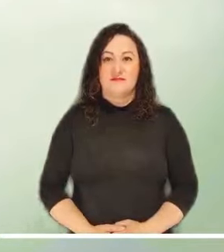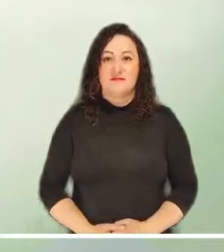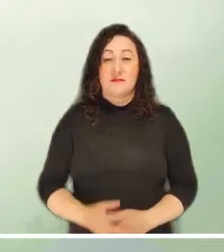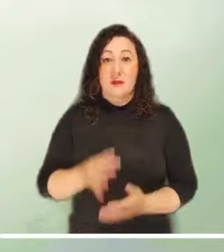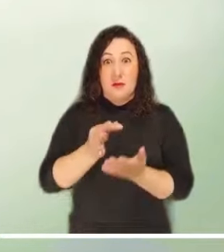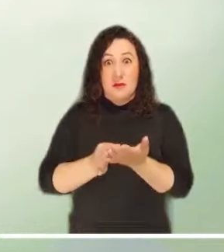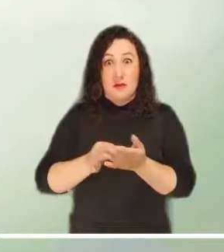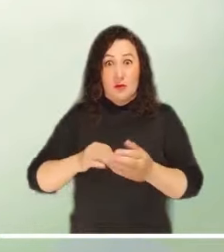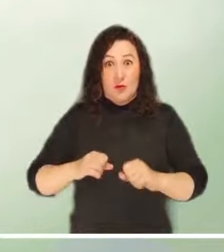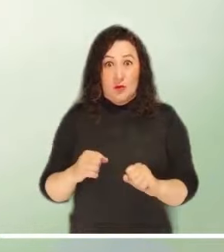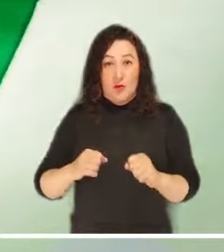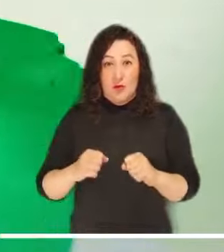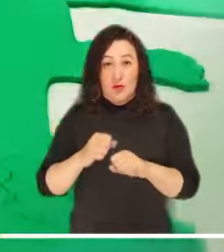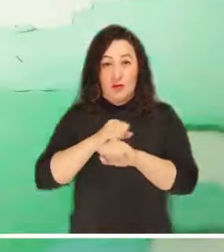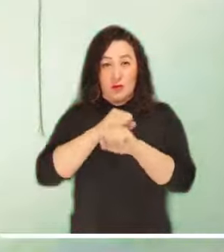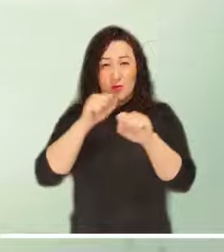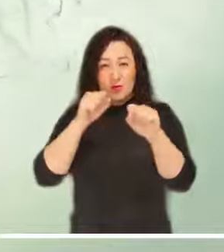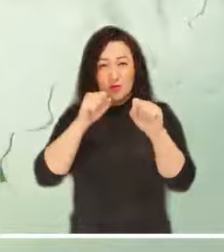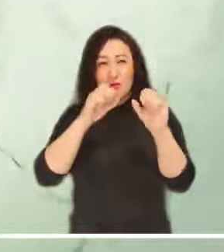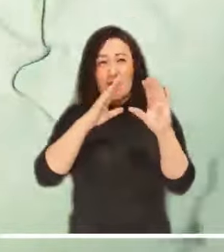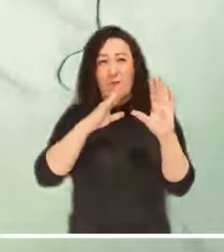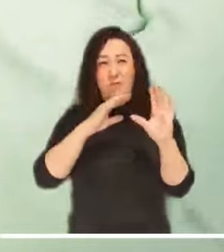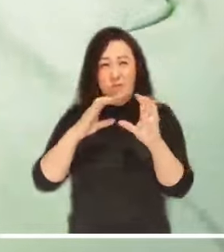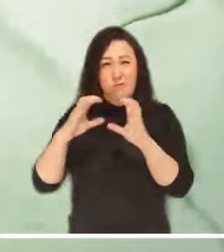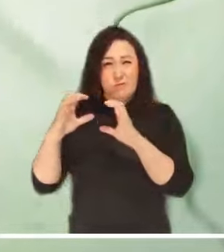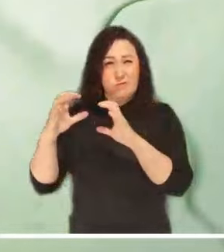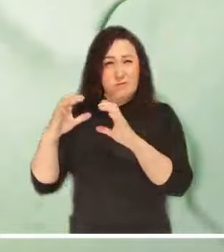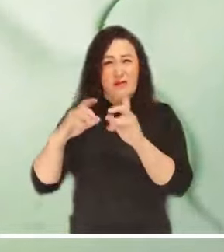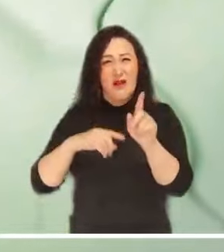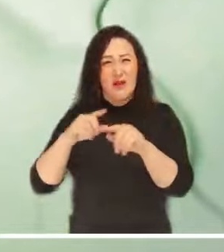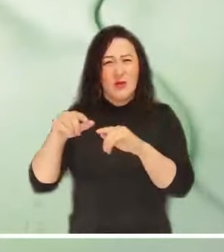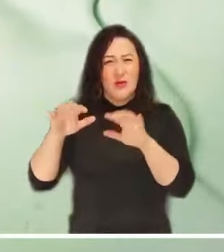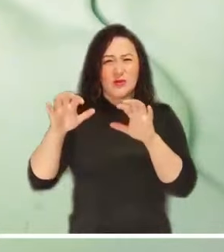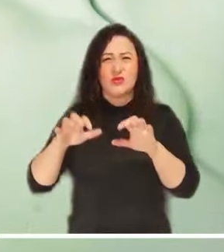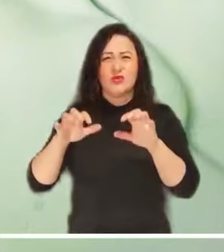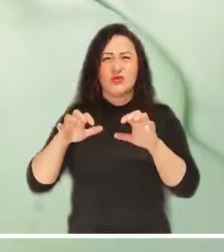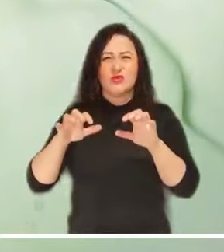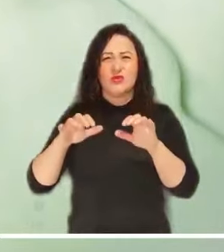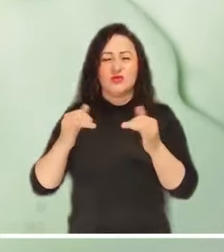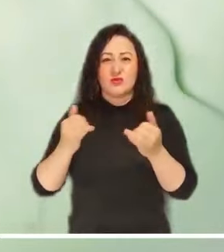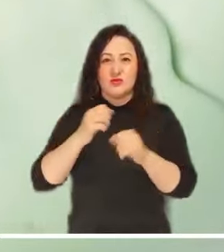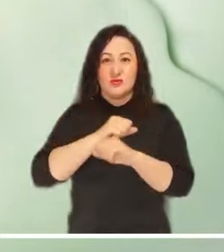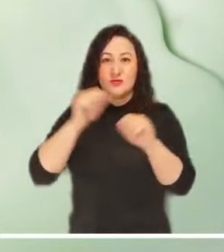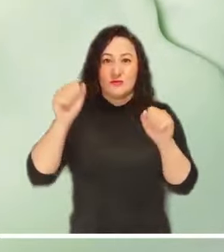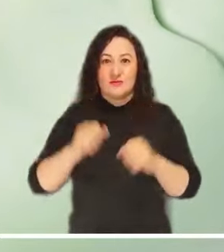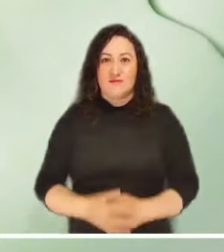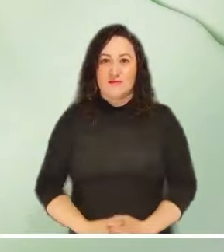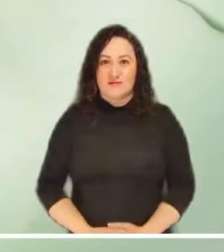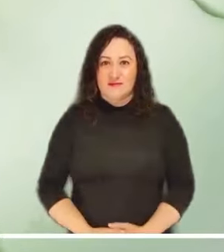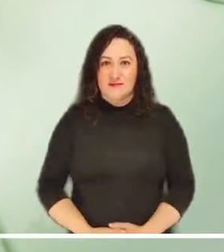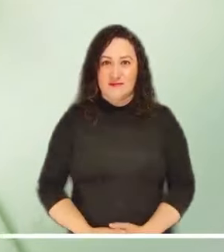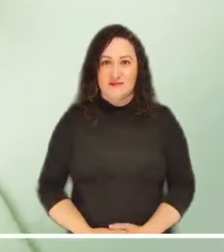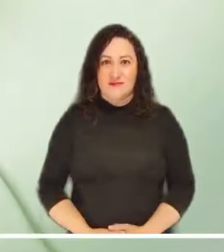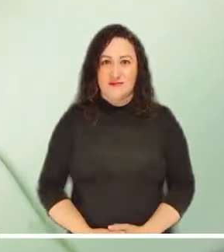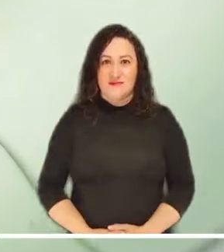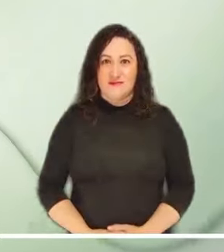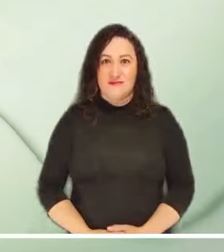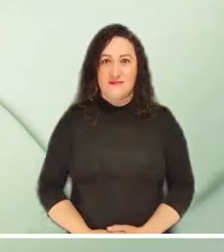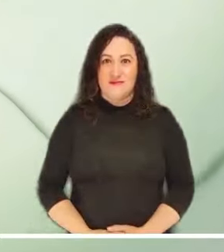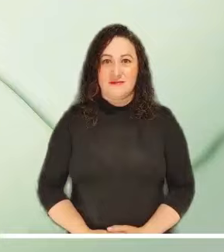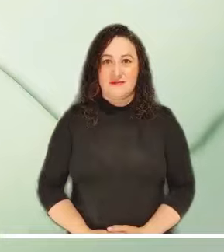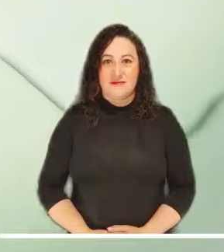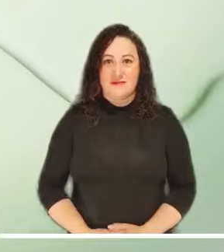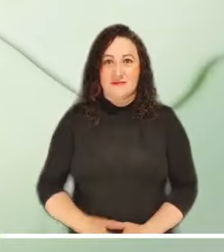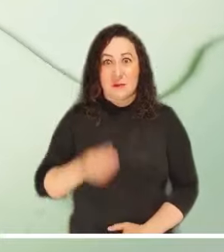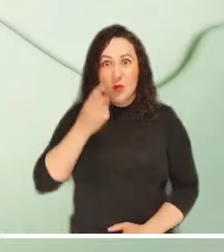Los capitalinos inician la jornada entre nubes, por lo cual podrían experimentar algunas lloviznas al finalizar la